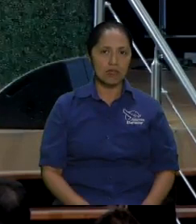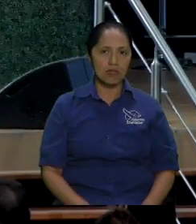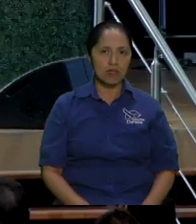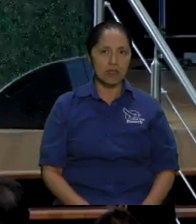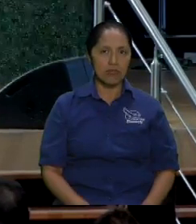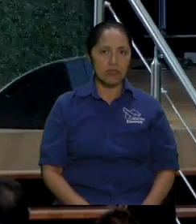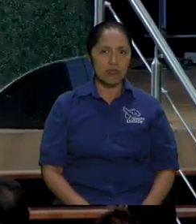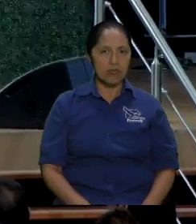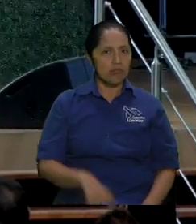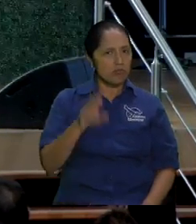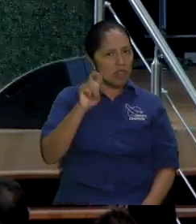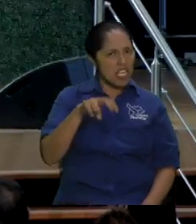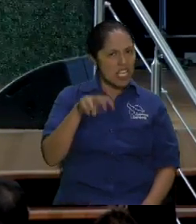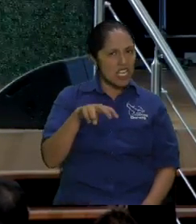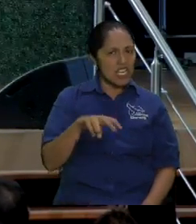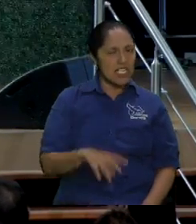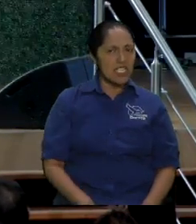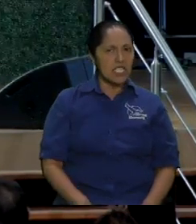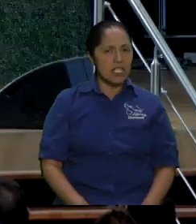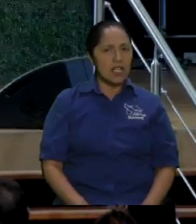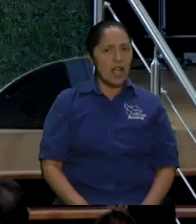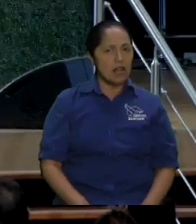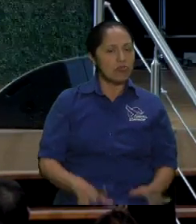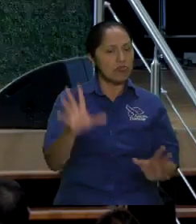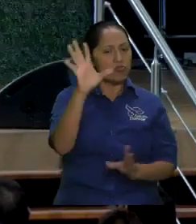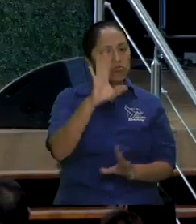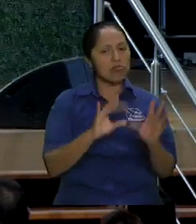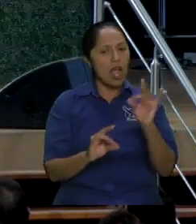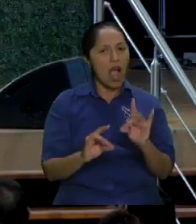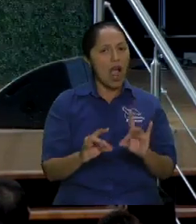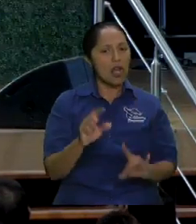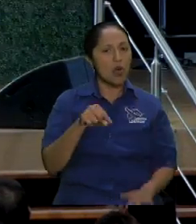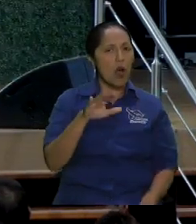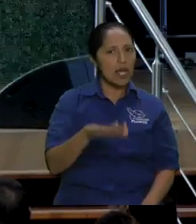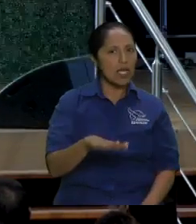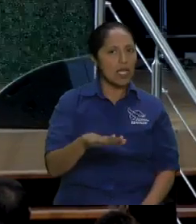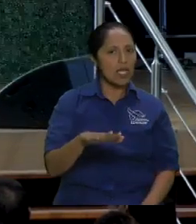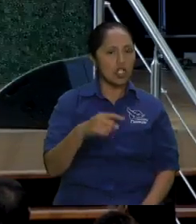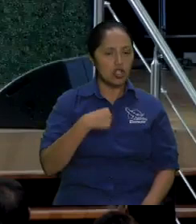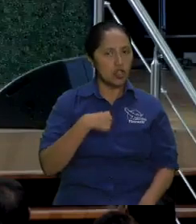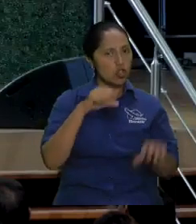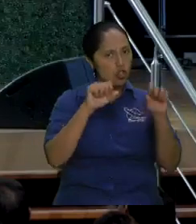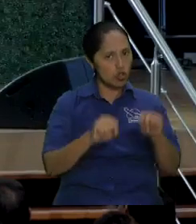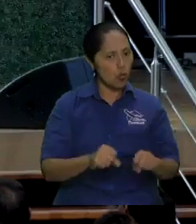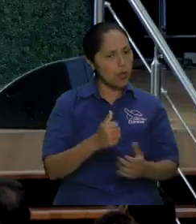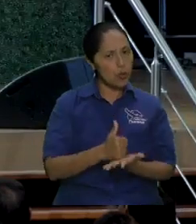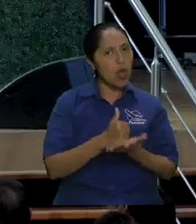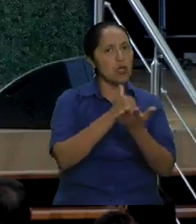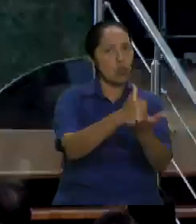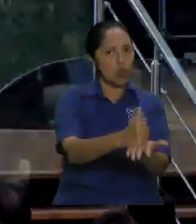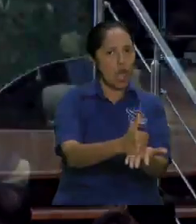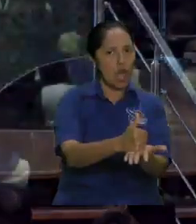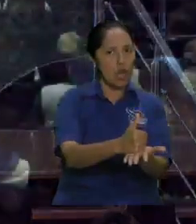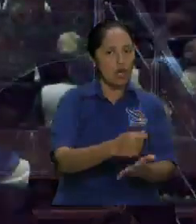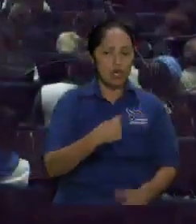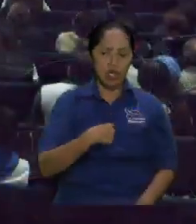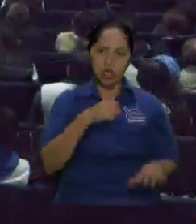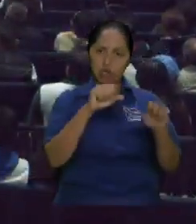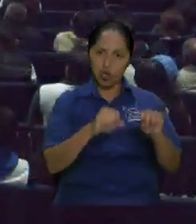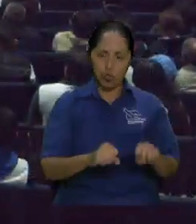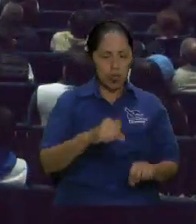qué puedo hacer hermano o si quiere pues no sé aunque sea predicar en la santa cena